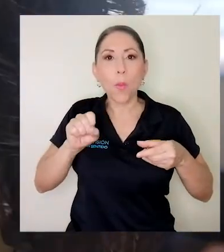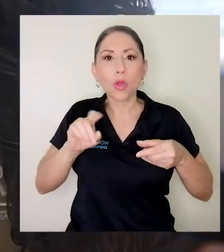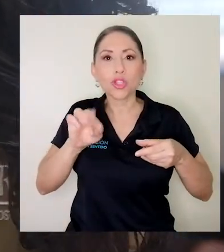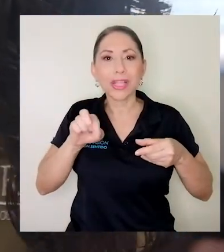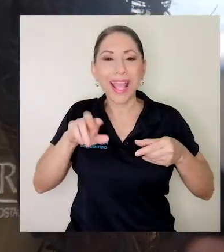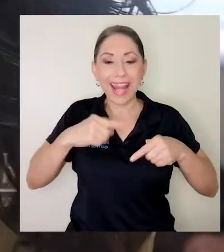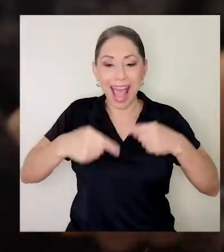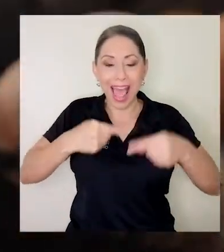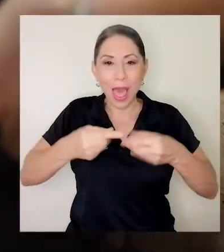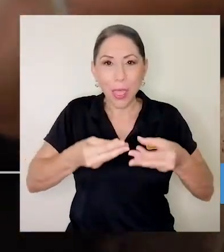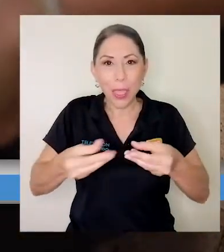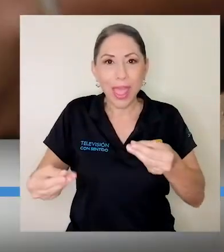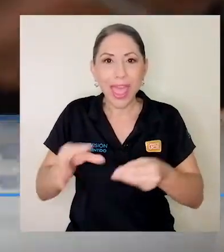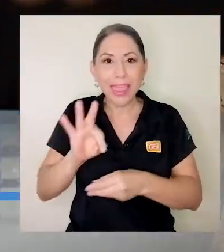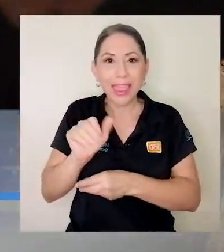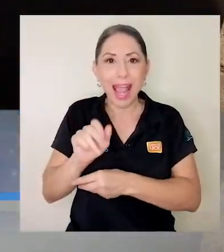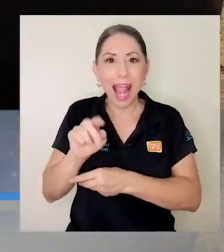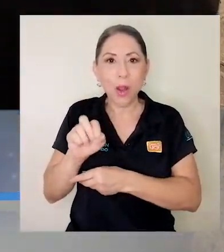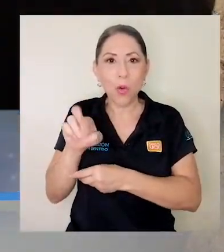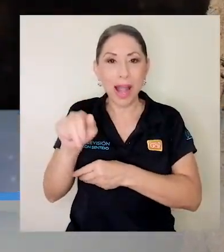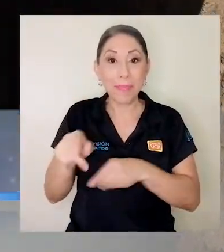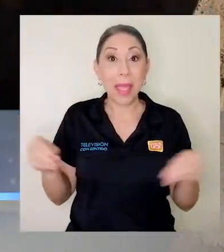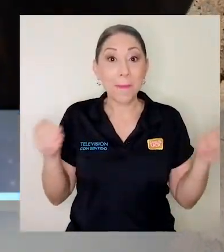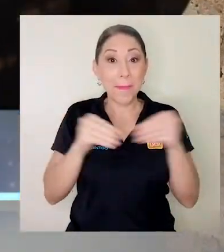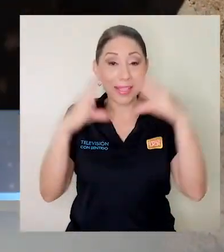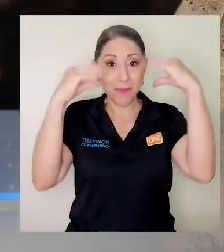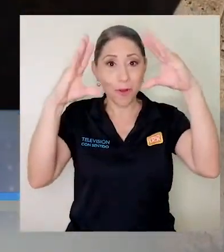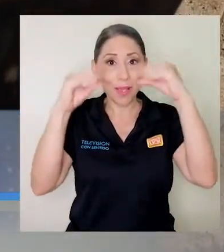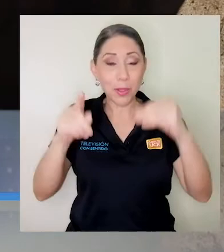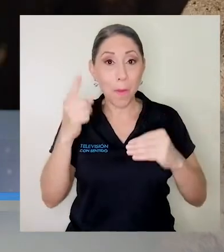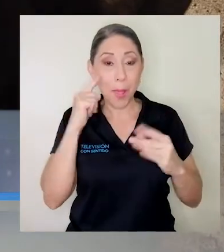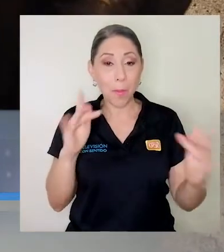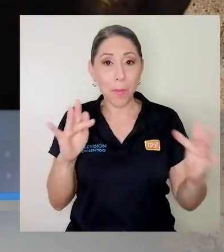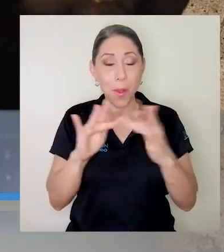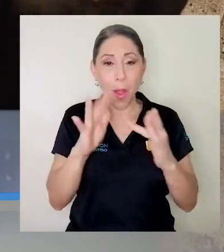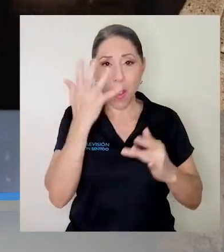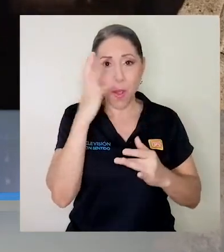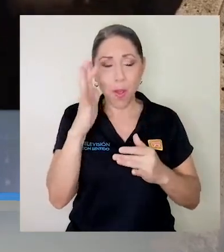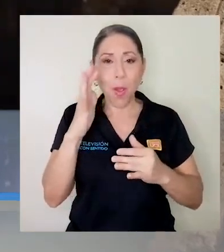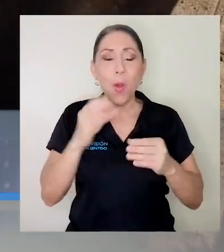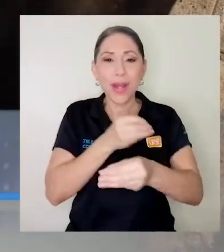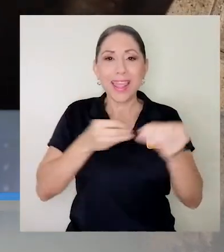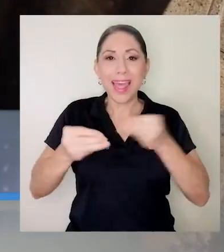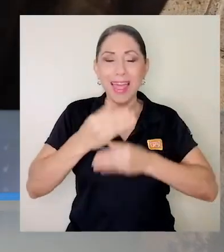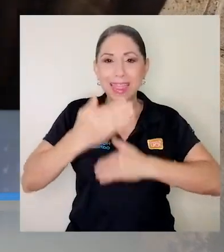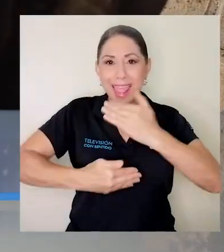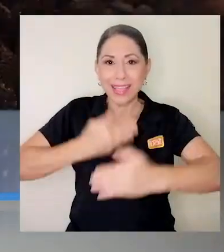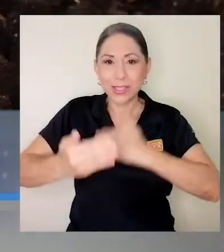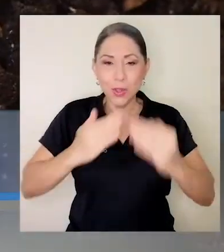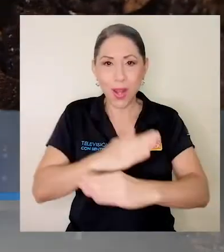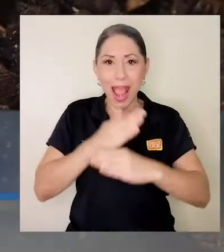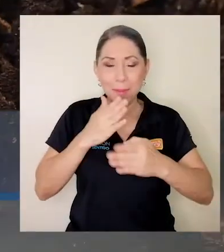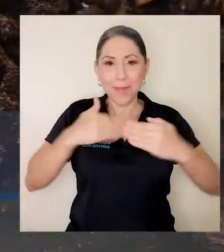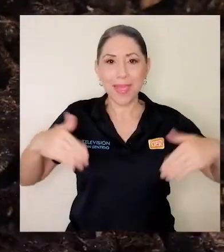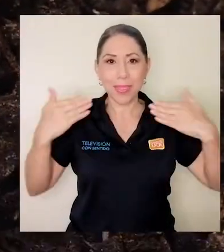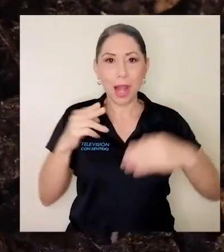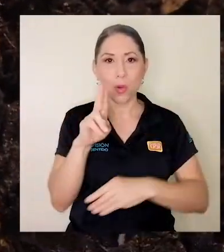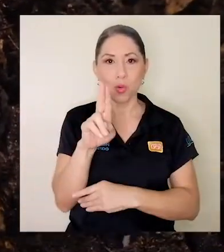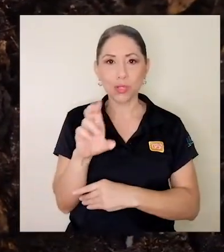más información, visite la página de Facebook de la Unidad de Gestión Ambiental de la UCR. ¡Gracias!